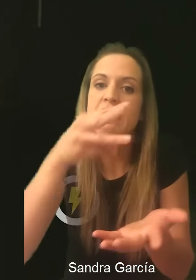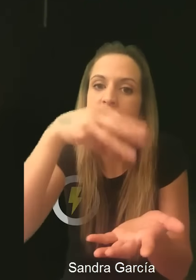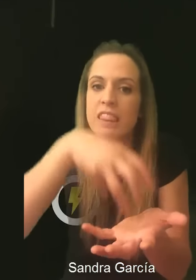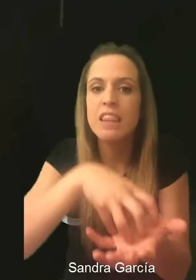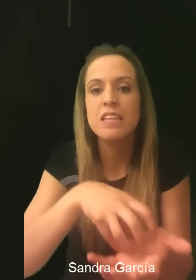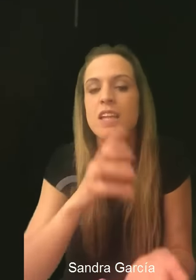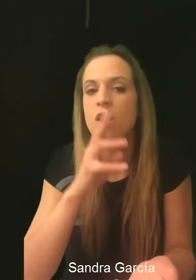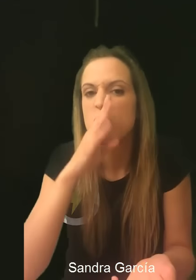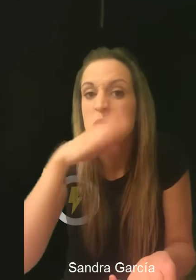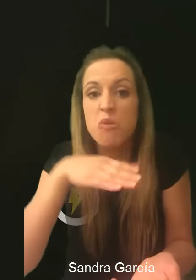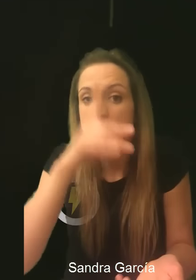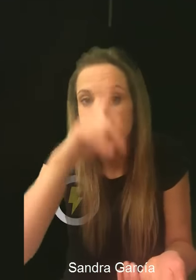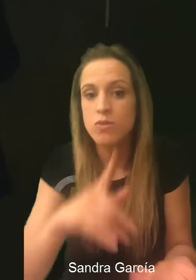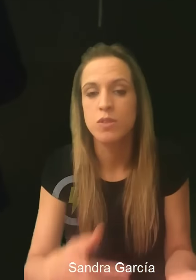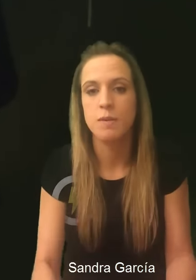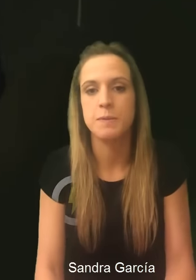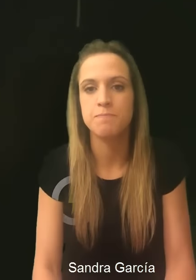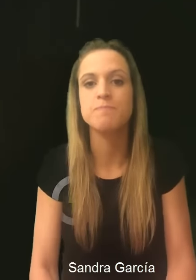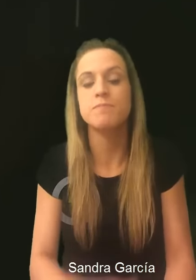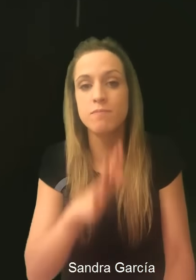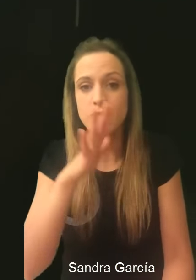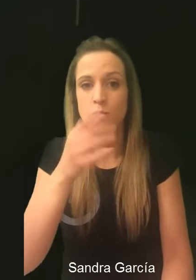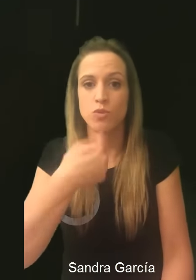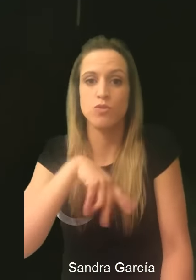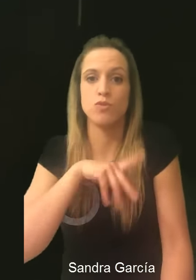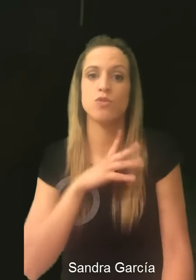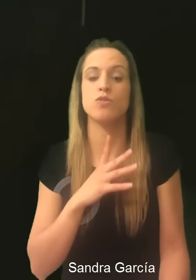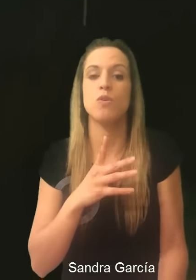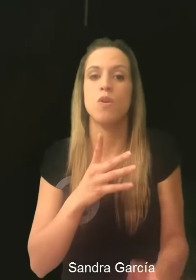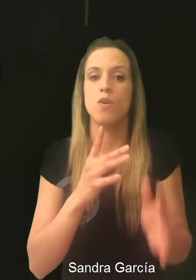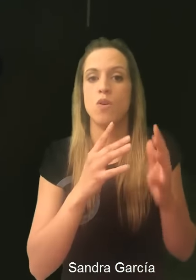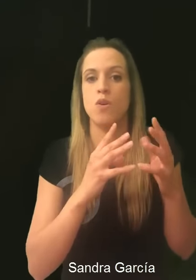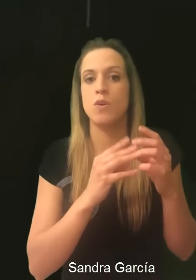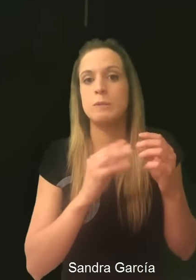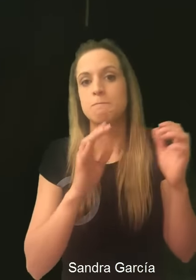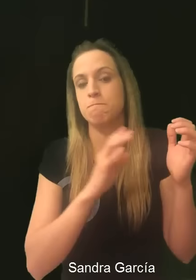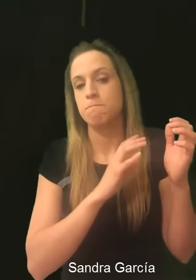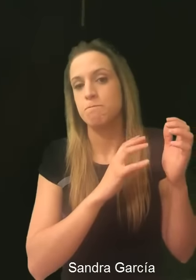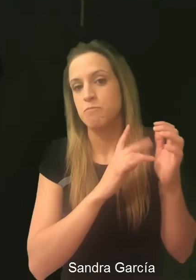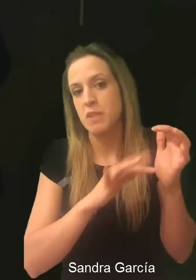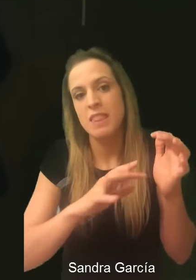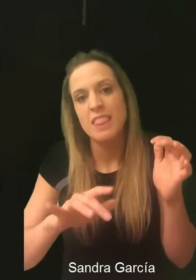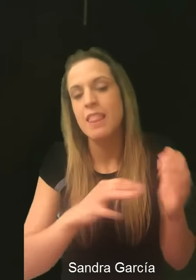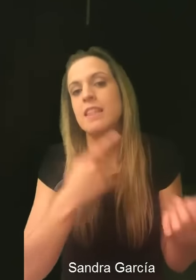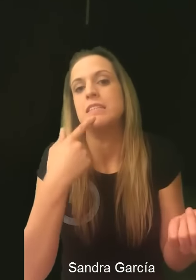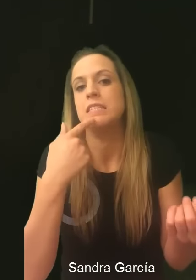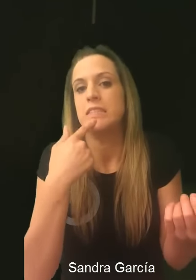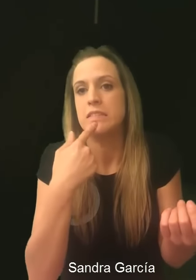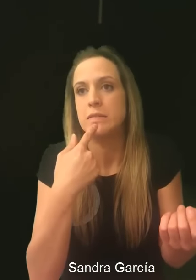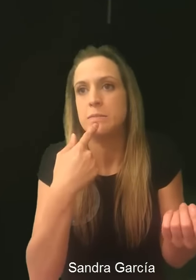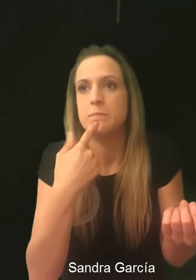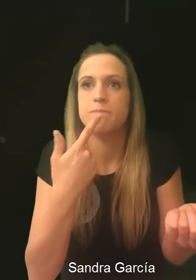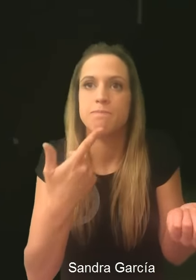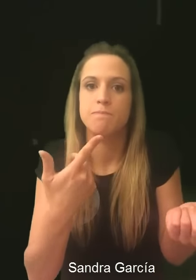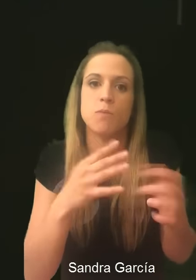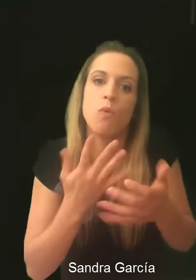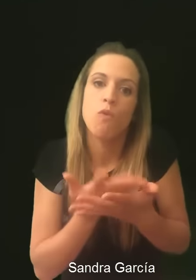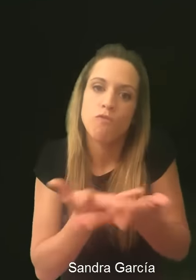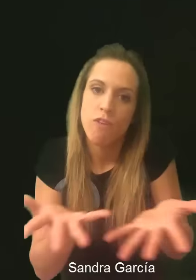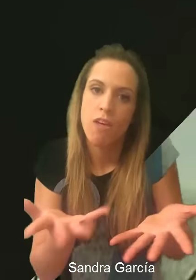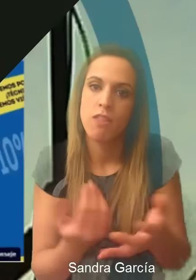esa tienda online, eso da confianza, da cercanía. Cuando tú entras a una página y ves a personas